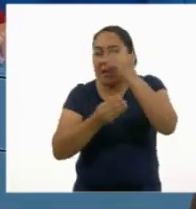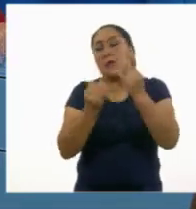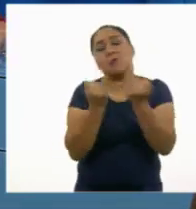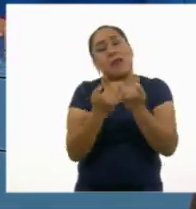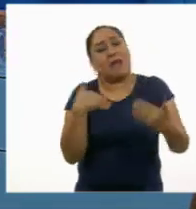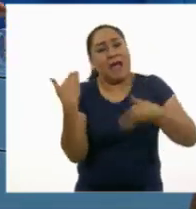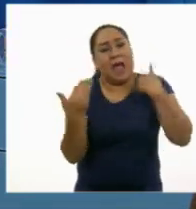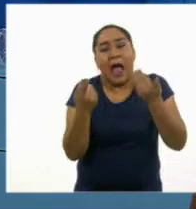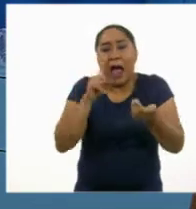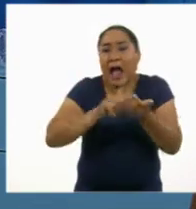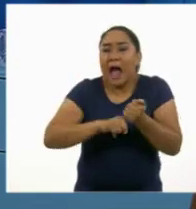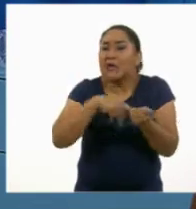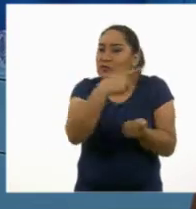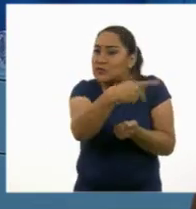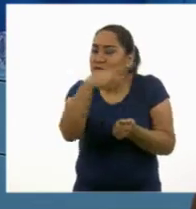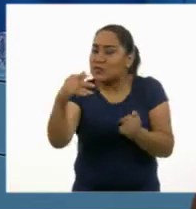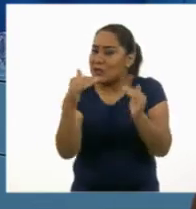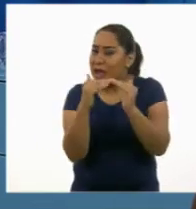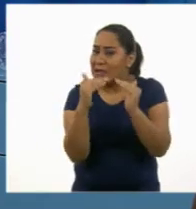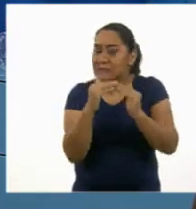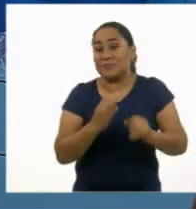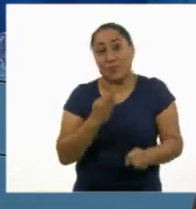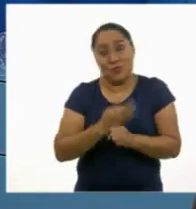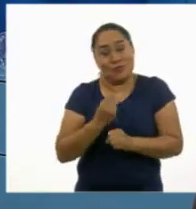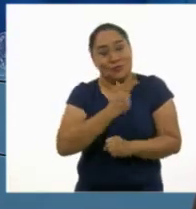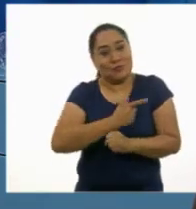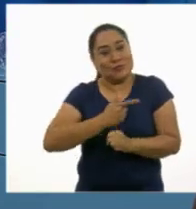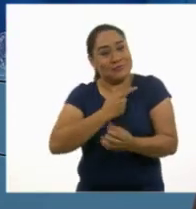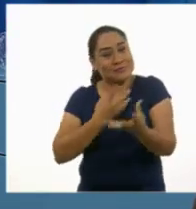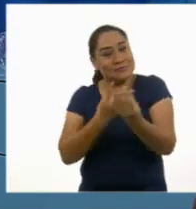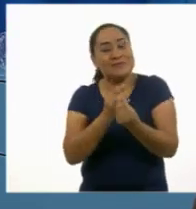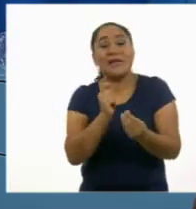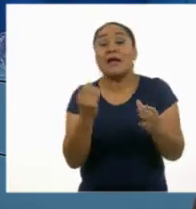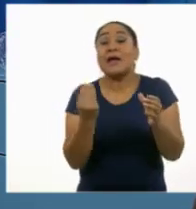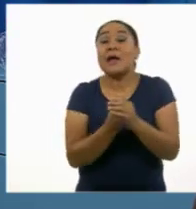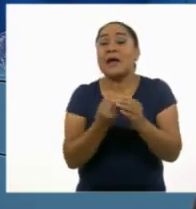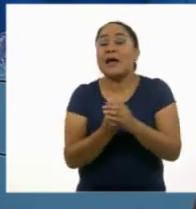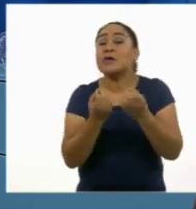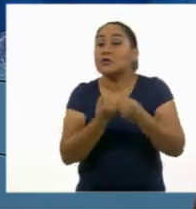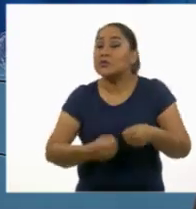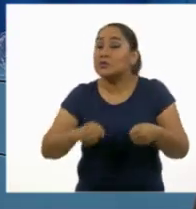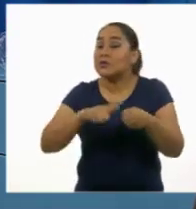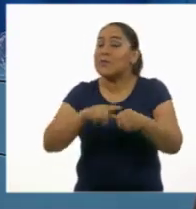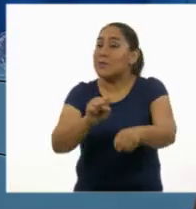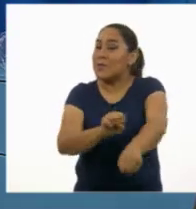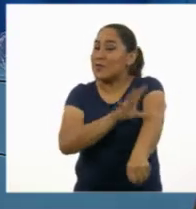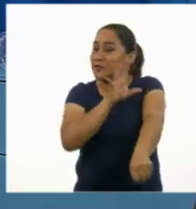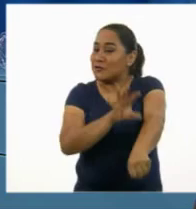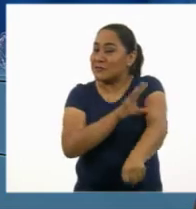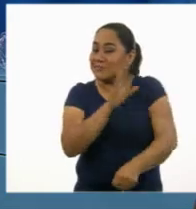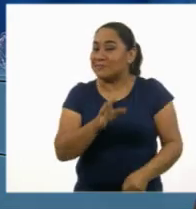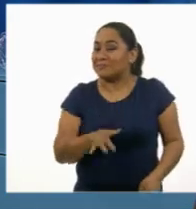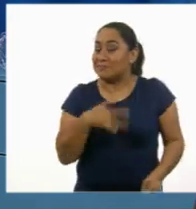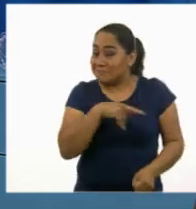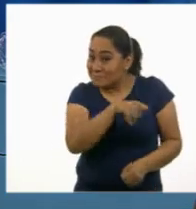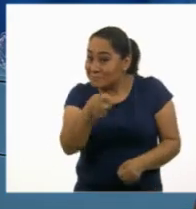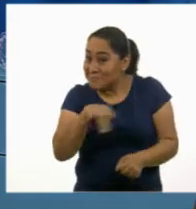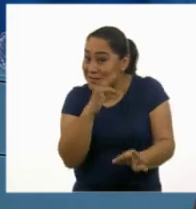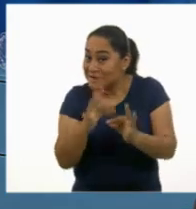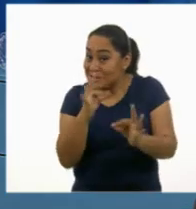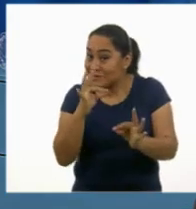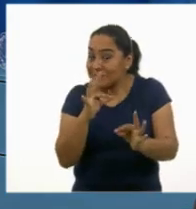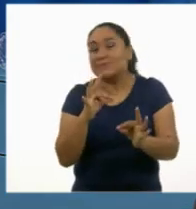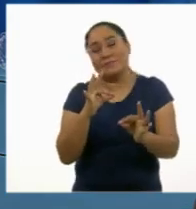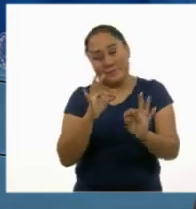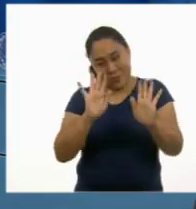Y hoy vamos a tener el gusto de estar con ustedes en esta clase de educación socioemocional. ¿Listos en casita? Entonces, antes